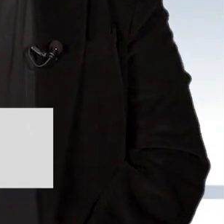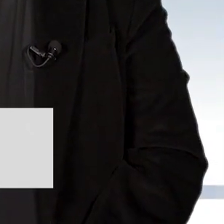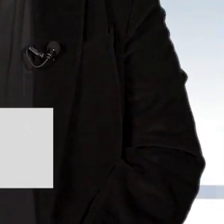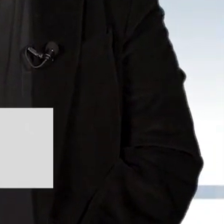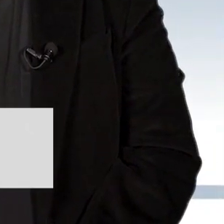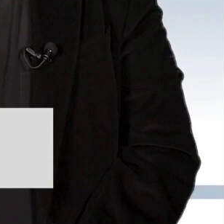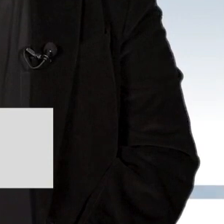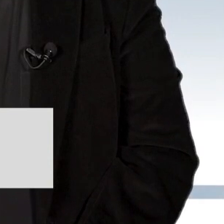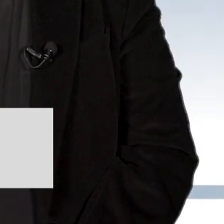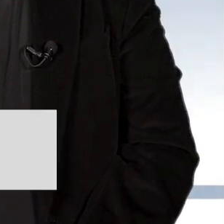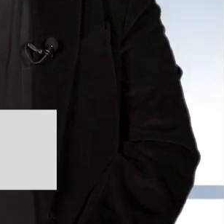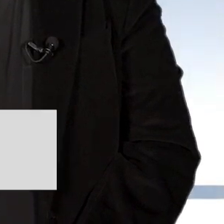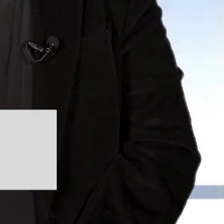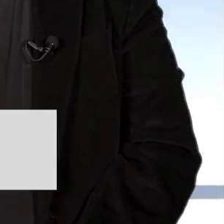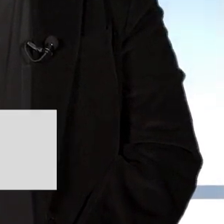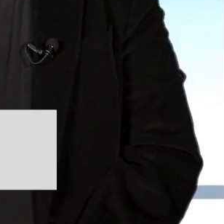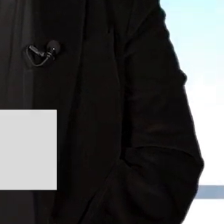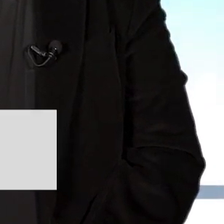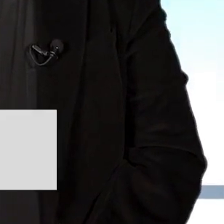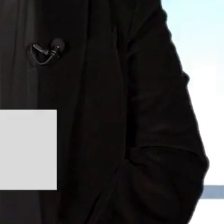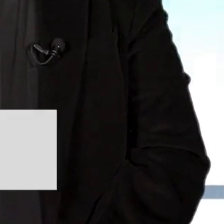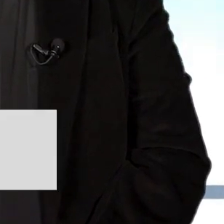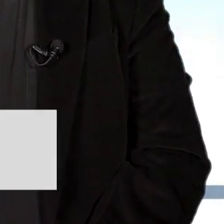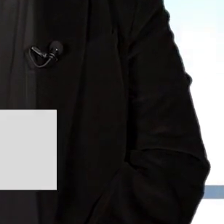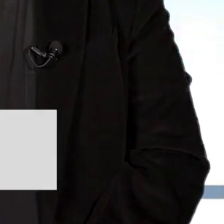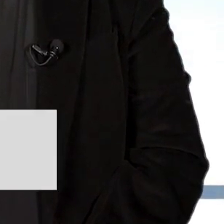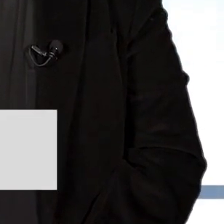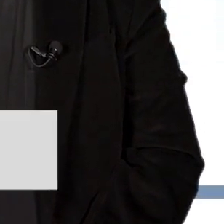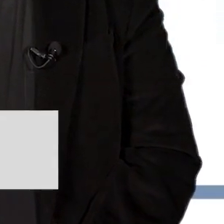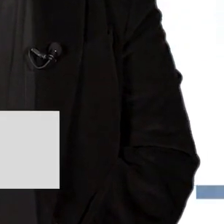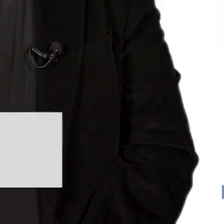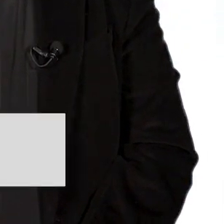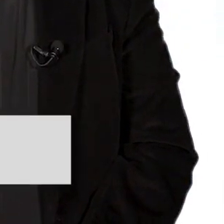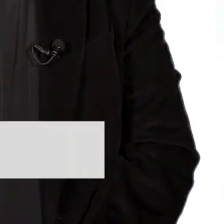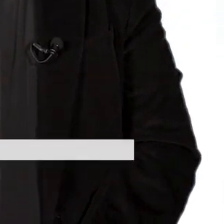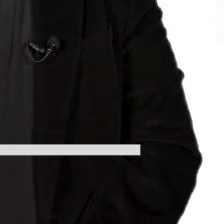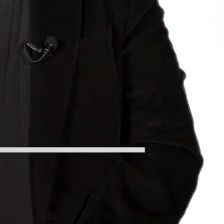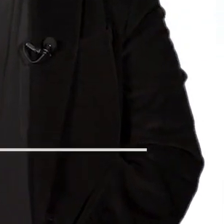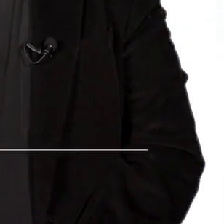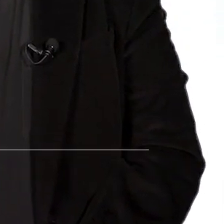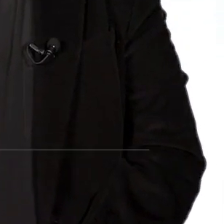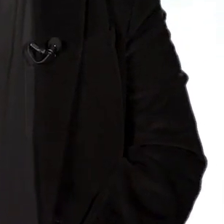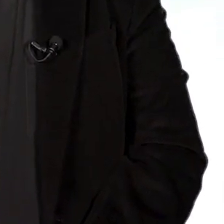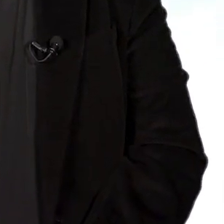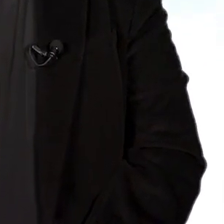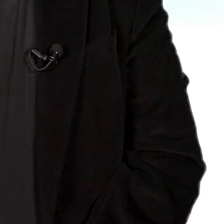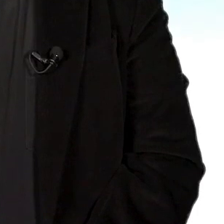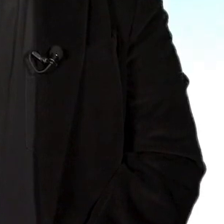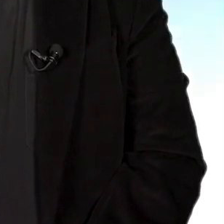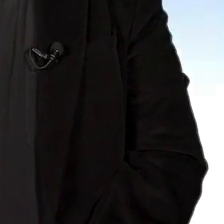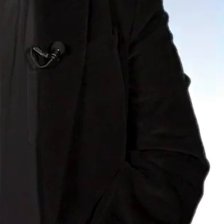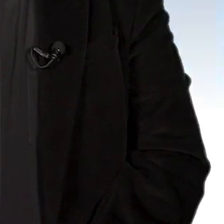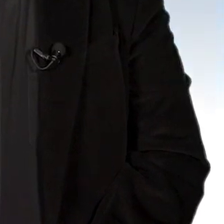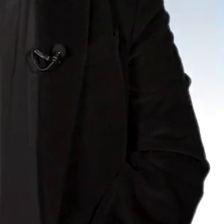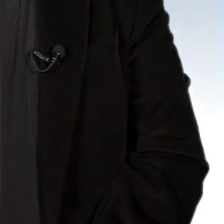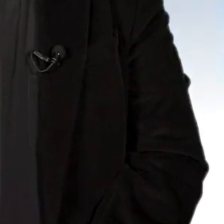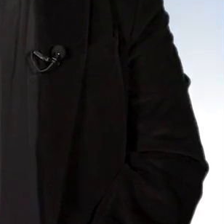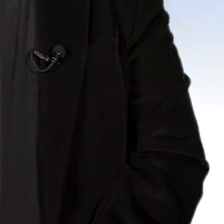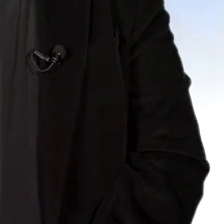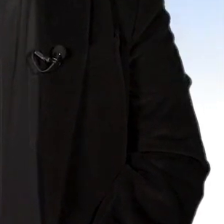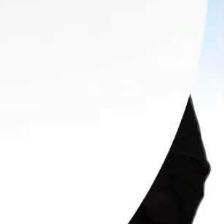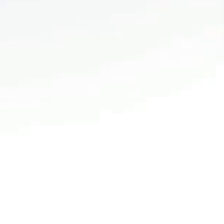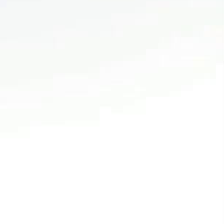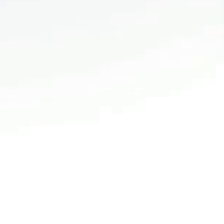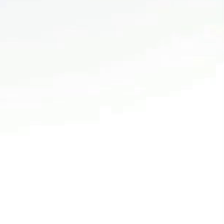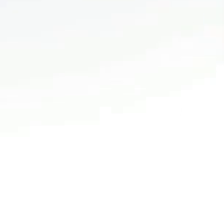le puede ayudar a usted adulto mayor para que usted pueda vivir mejor obtener un crédito por un emprendimiento y mejoras en su calidad de vida